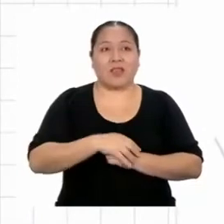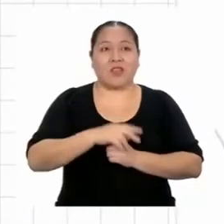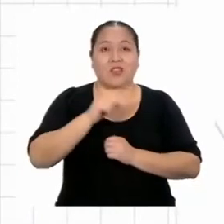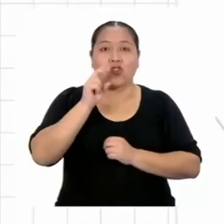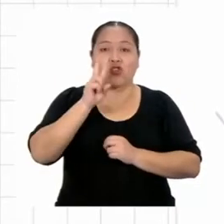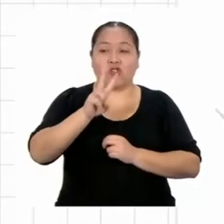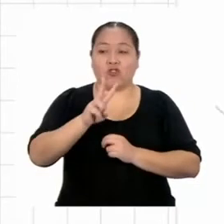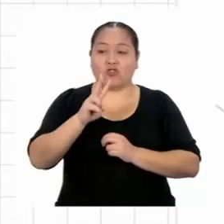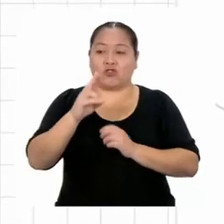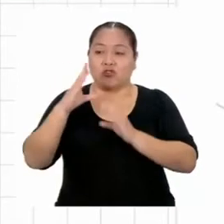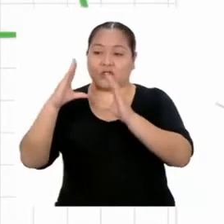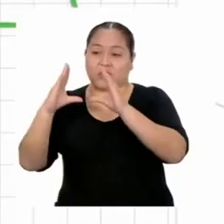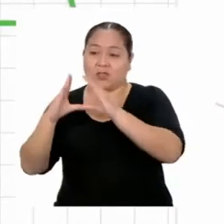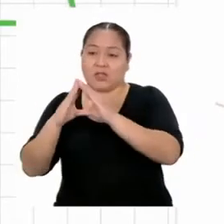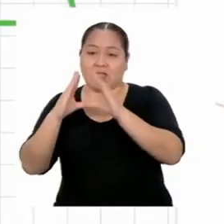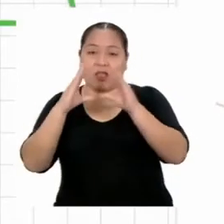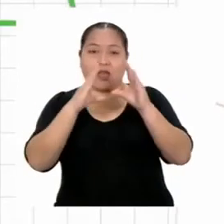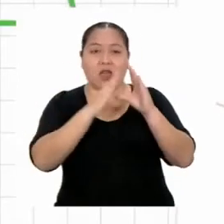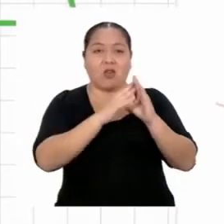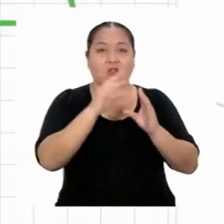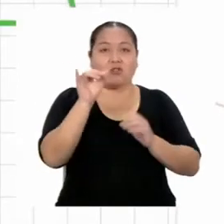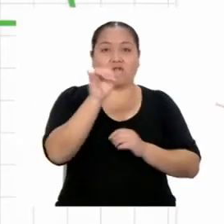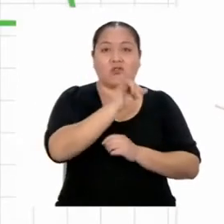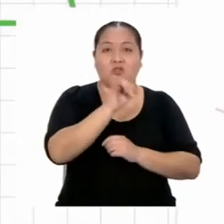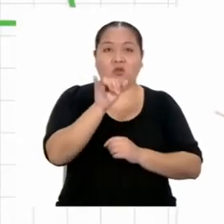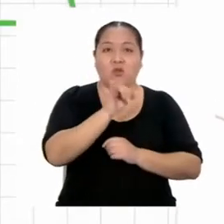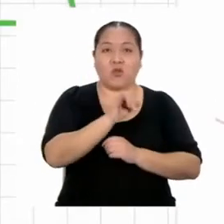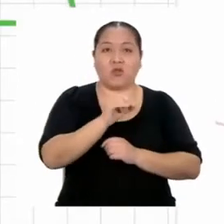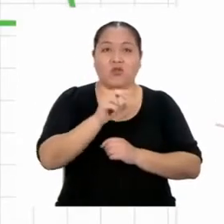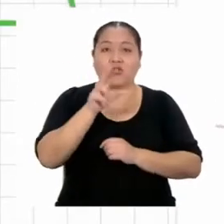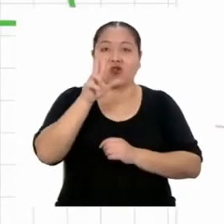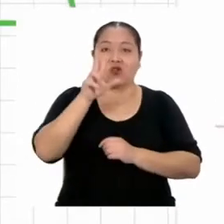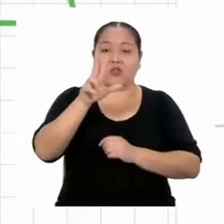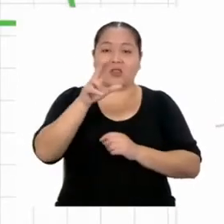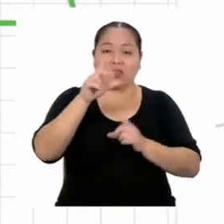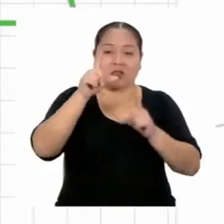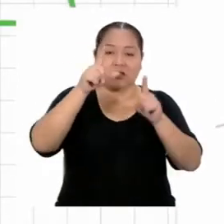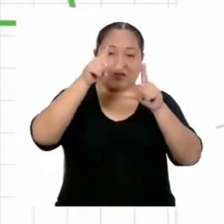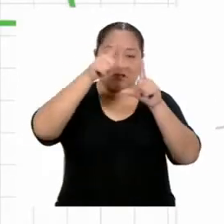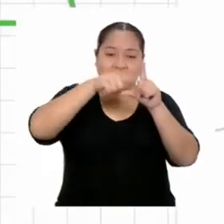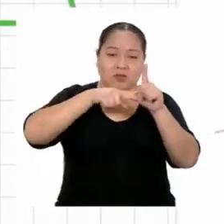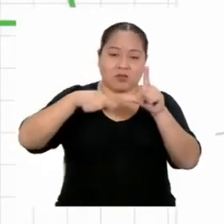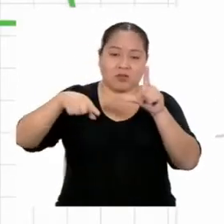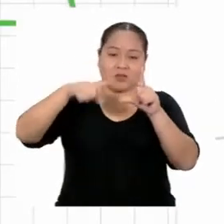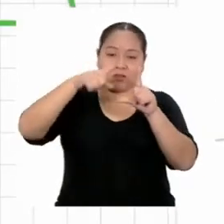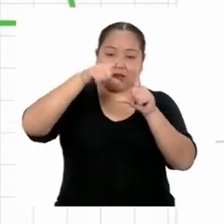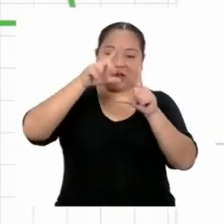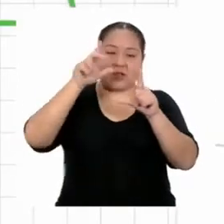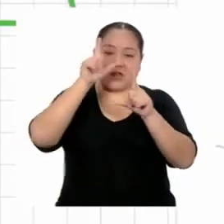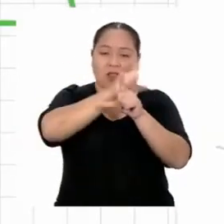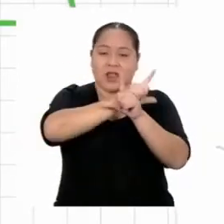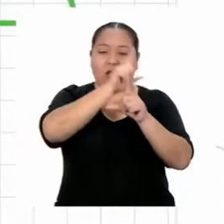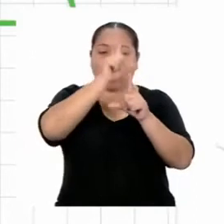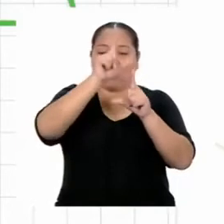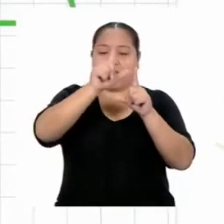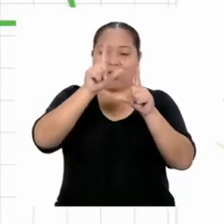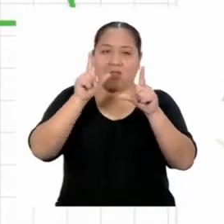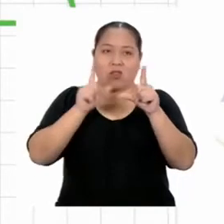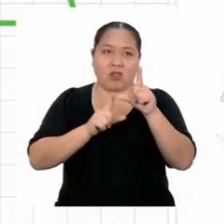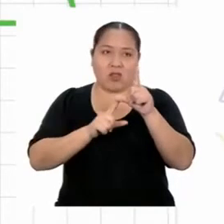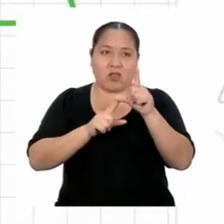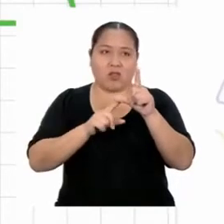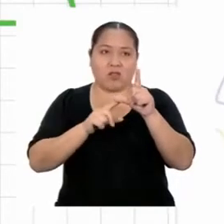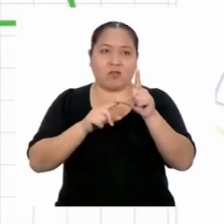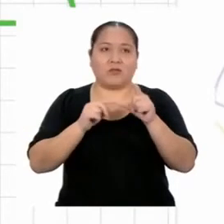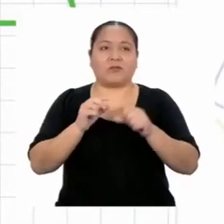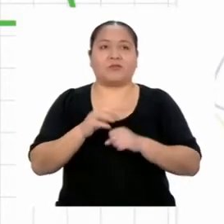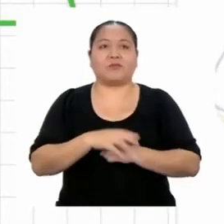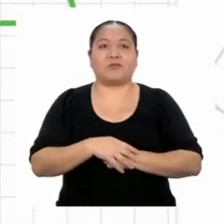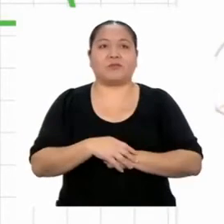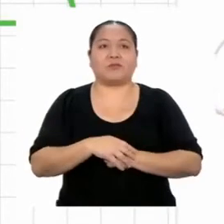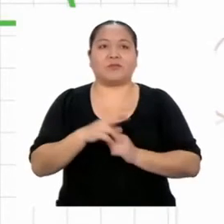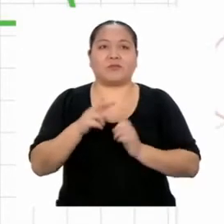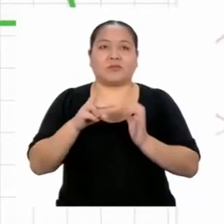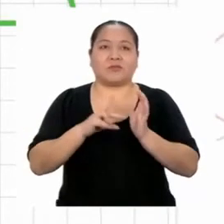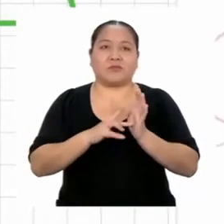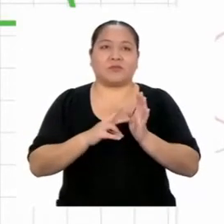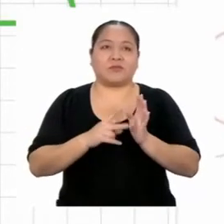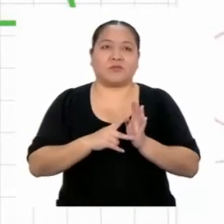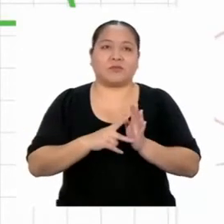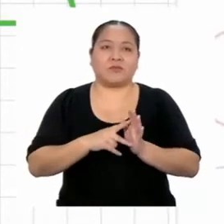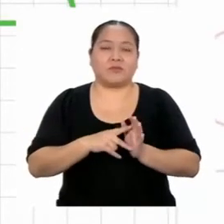dos triángulos son semejantes cuando sus tres lados son proporcionales respectivamente. Esto quiere decir que,